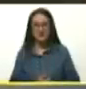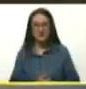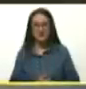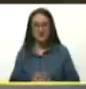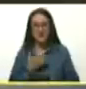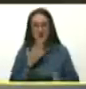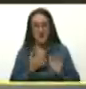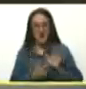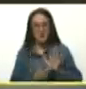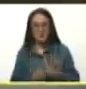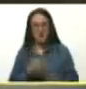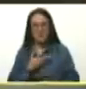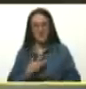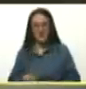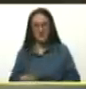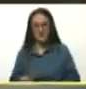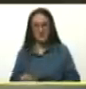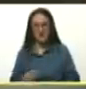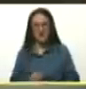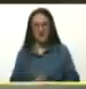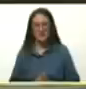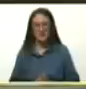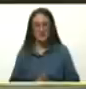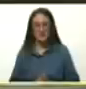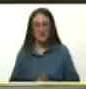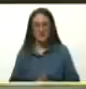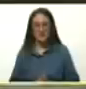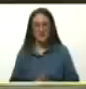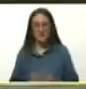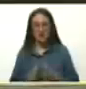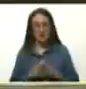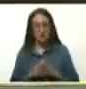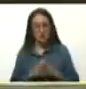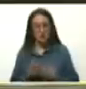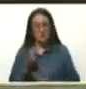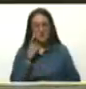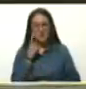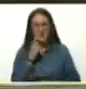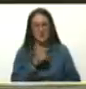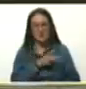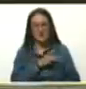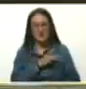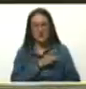ejemplo del presidente Martí Salvador Allende, todo va a estar pendiente de Chile.